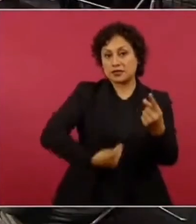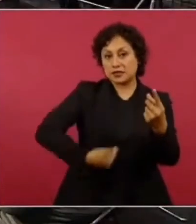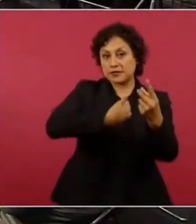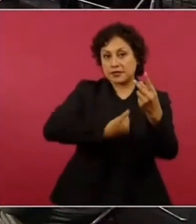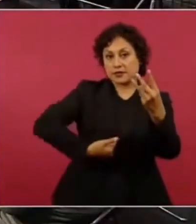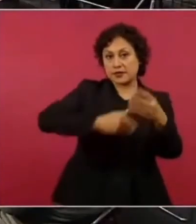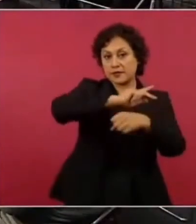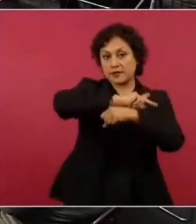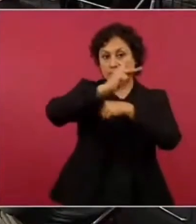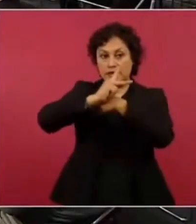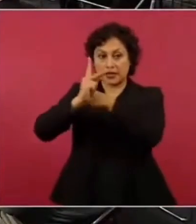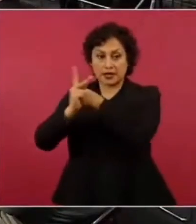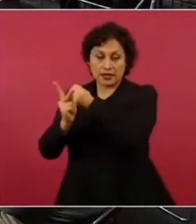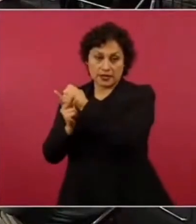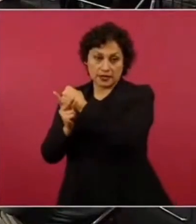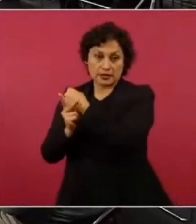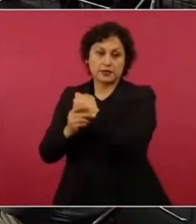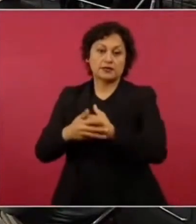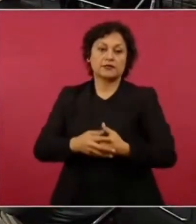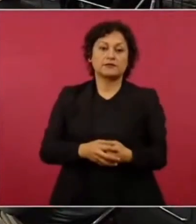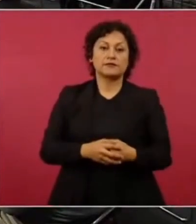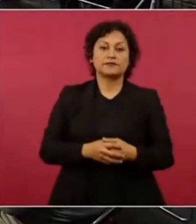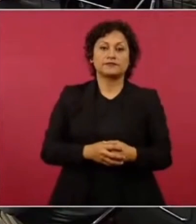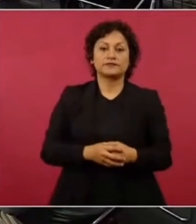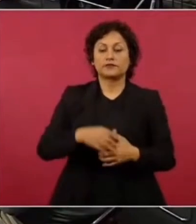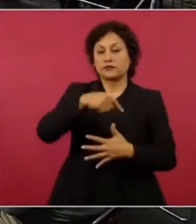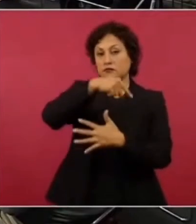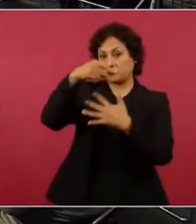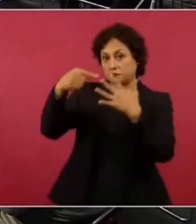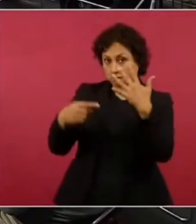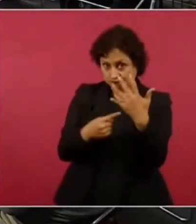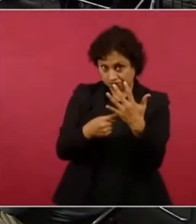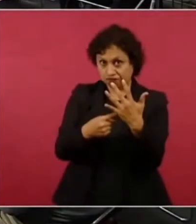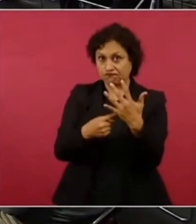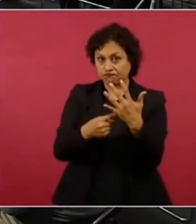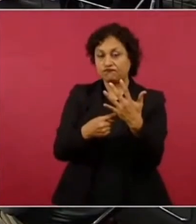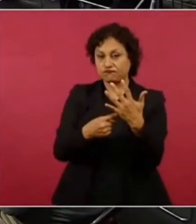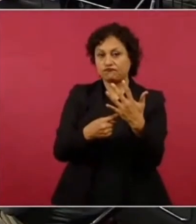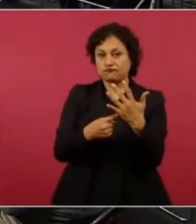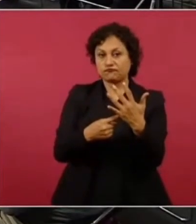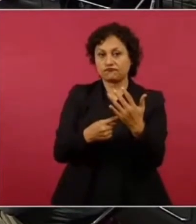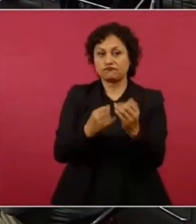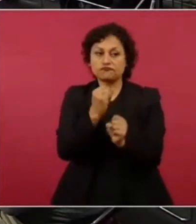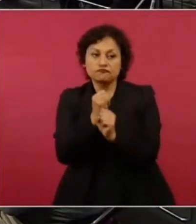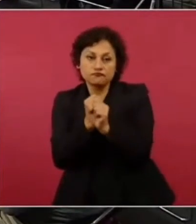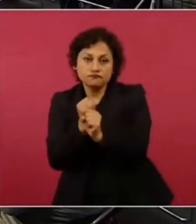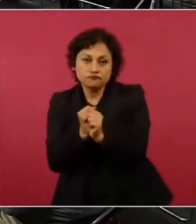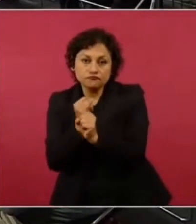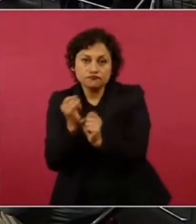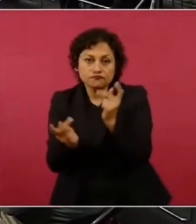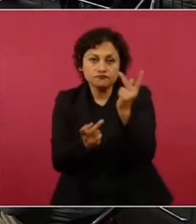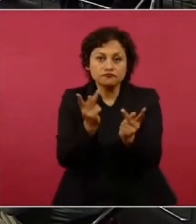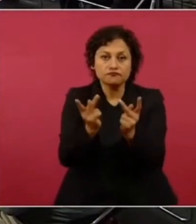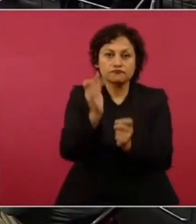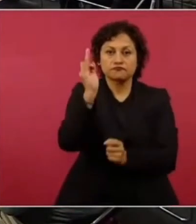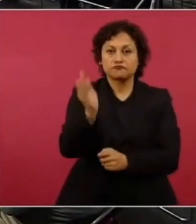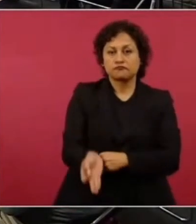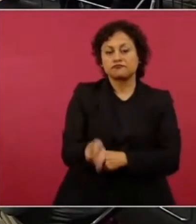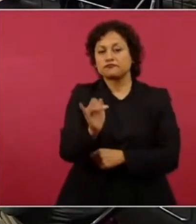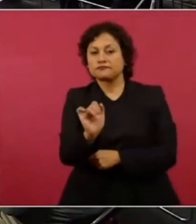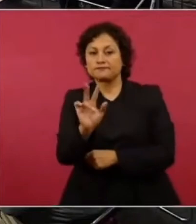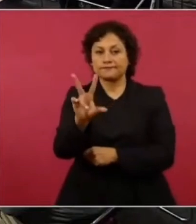1, 2, 3, 4, 5 son 5 mandatarios que son con aprobación bueno tiene 49